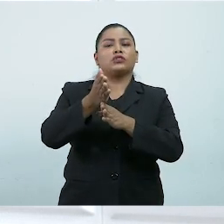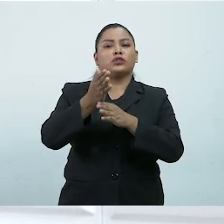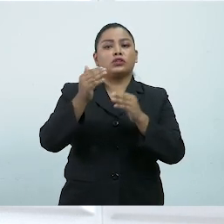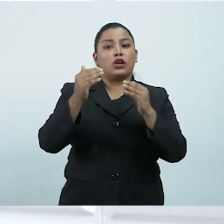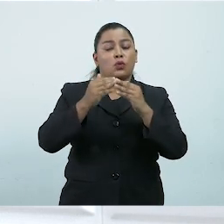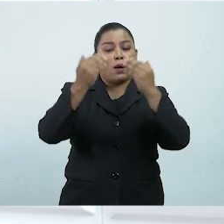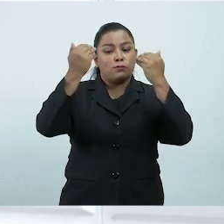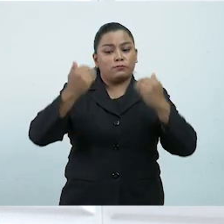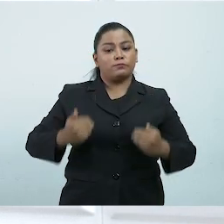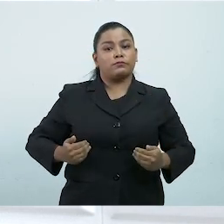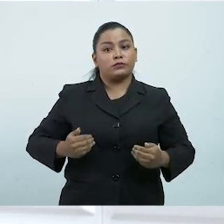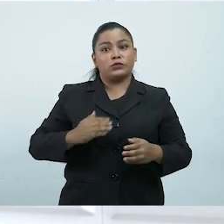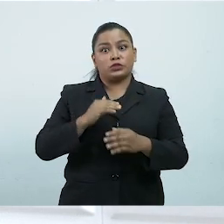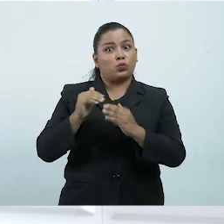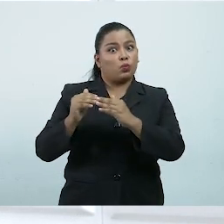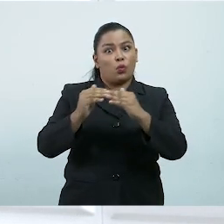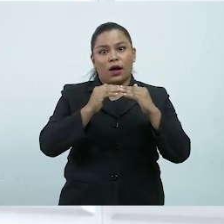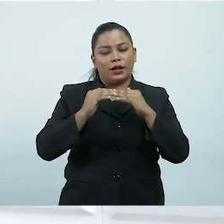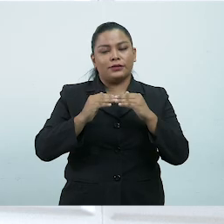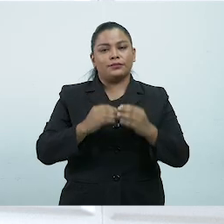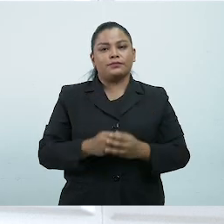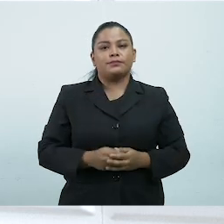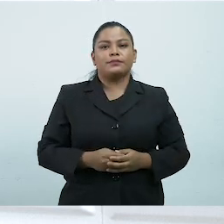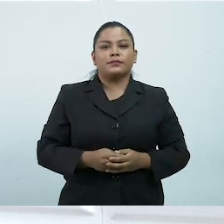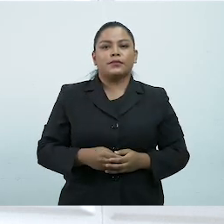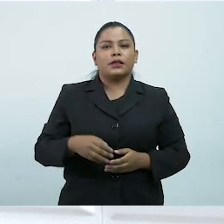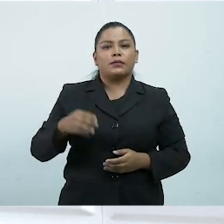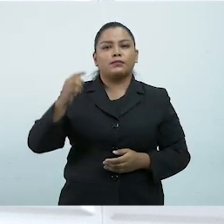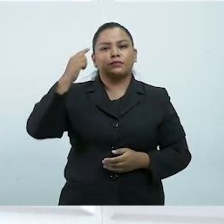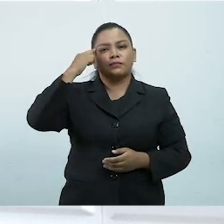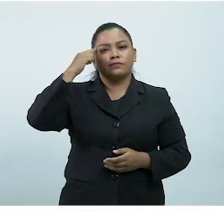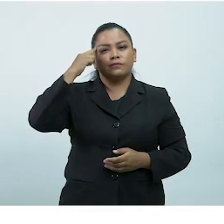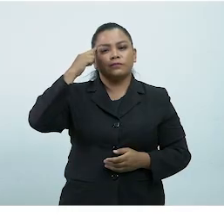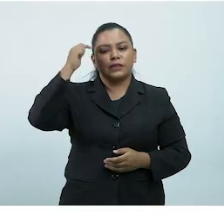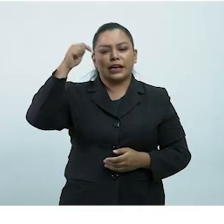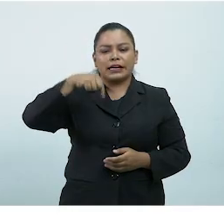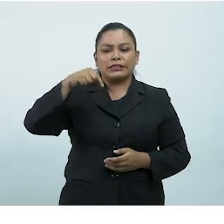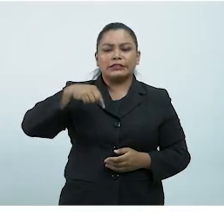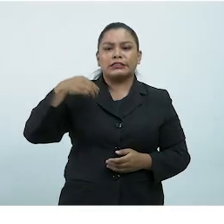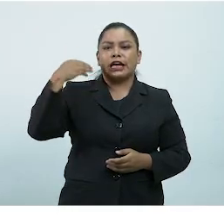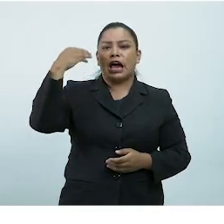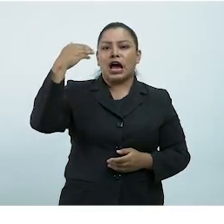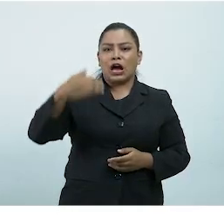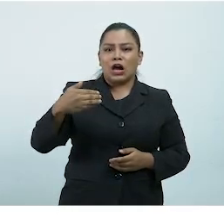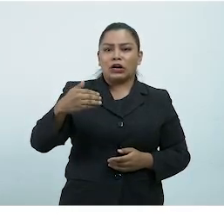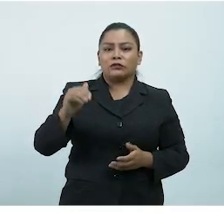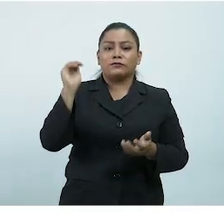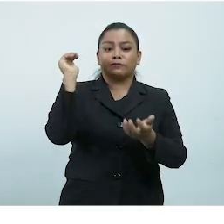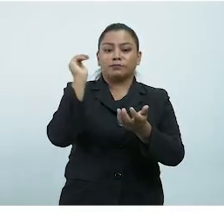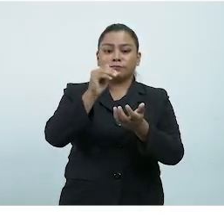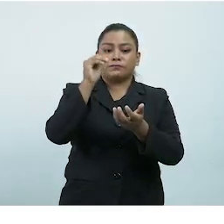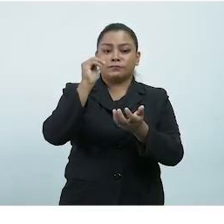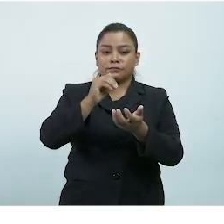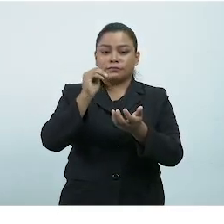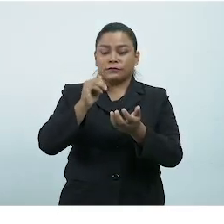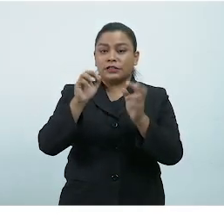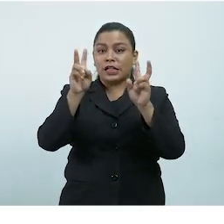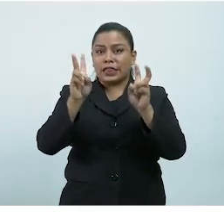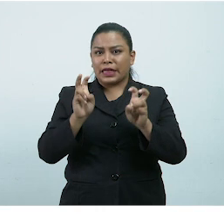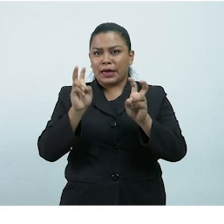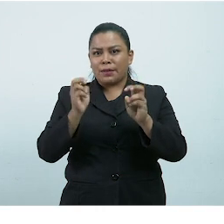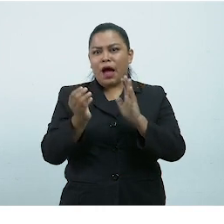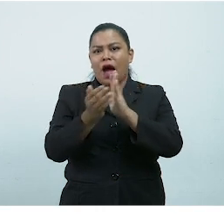del magisterio La proyección de este año será Formación en habilidades y